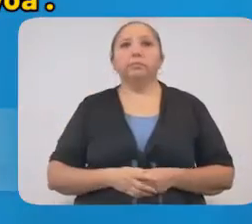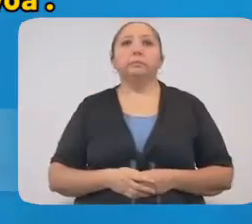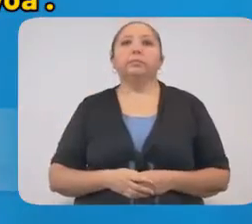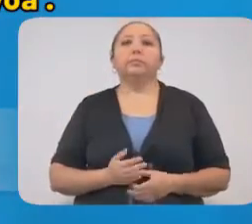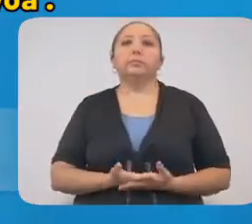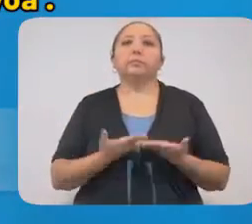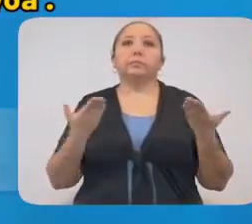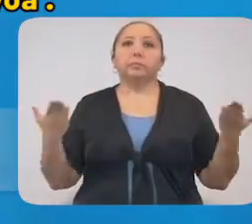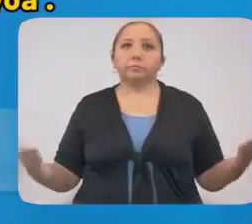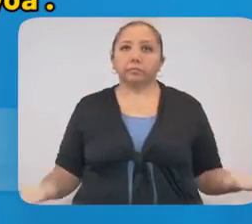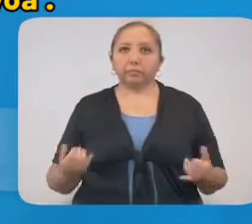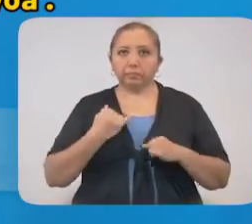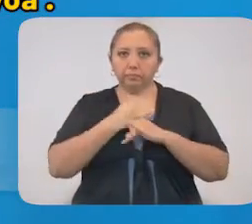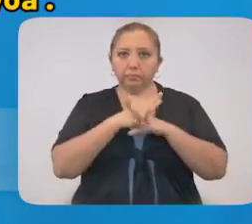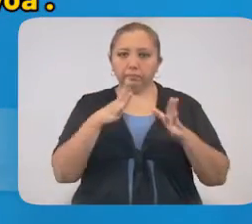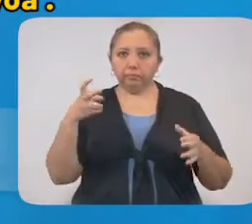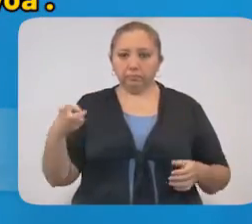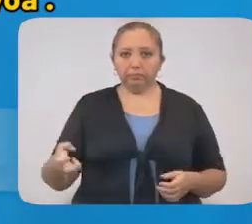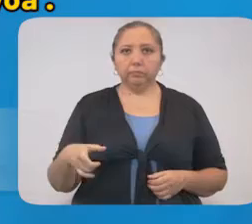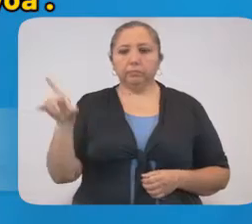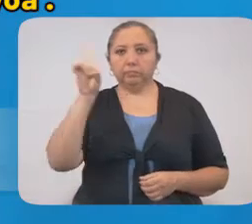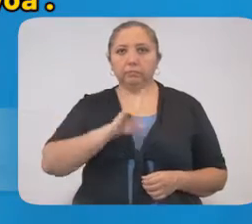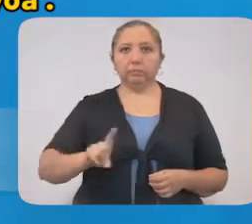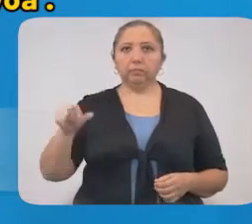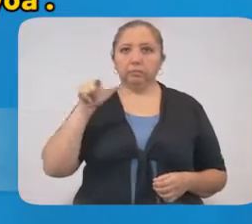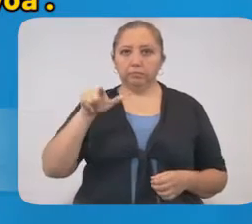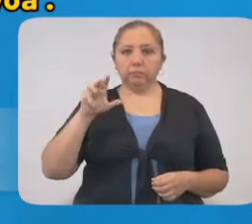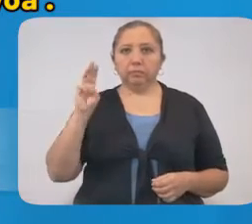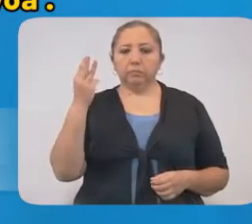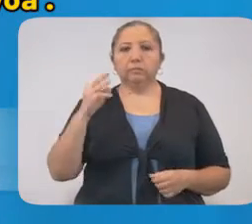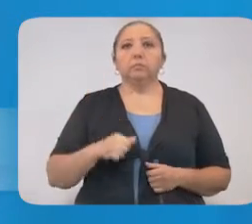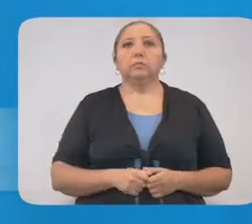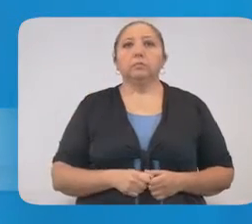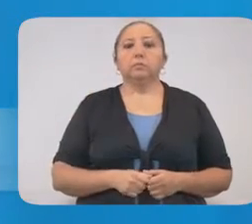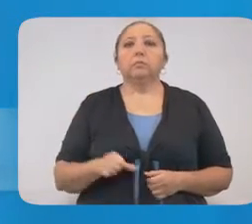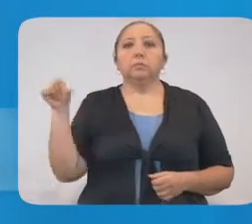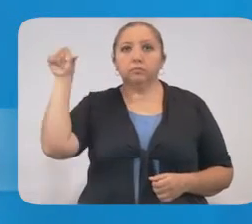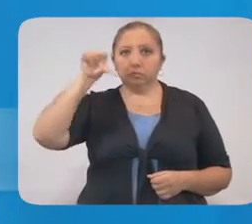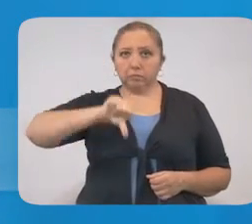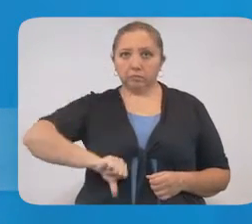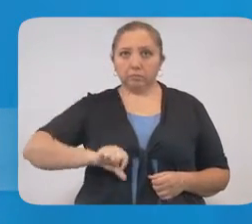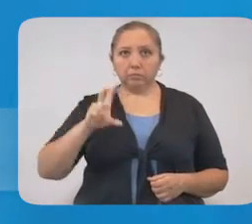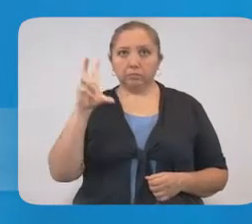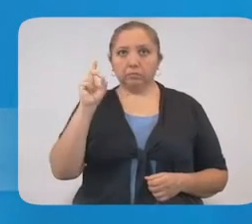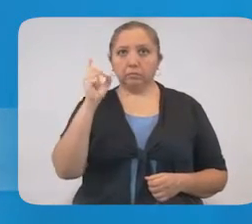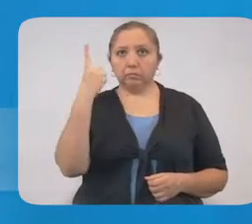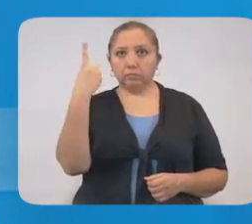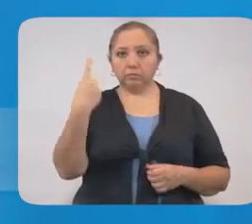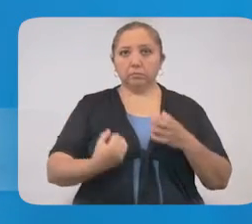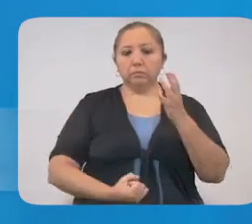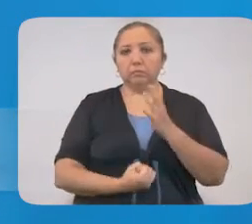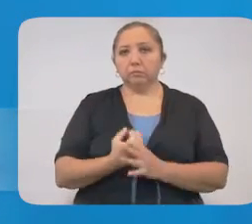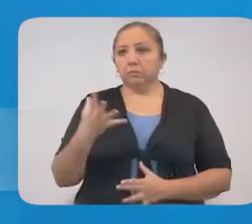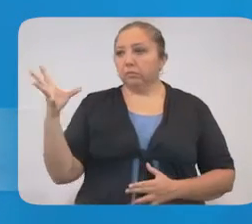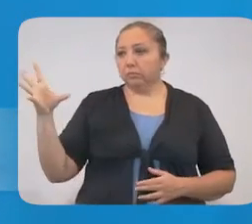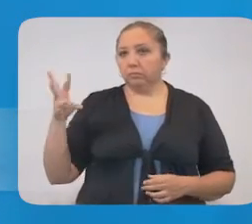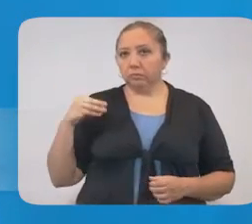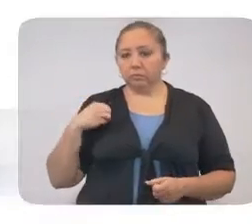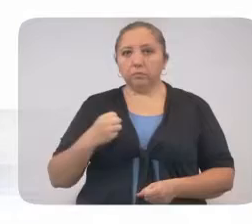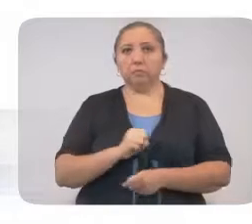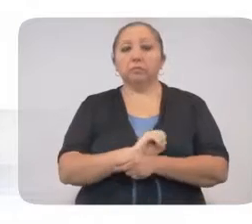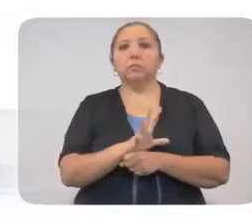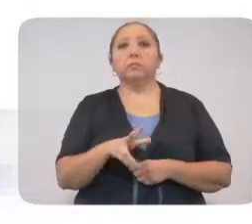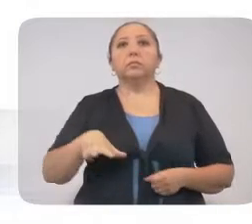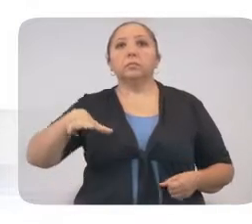A continuación, el parte médico de este domingo 17 de mayo. Hoy se detectaron 31 nuevos contagios de coronavirus,